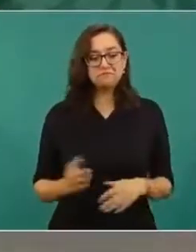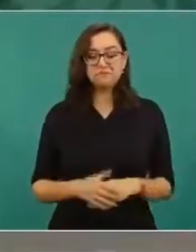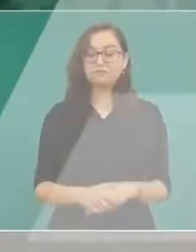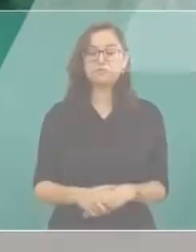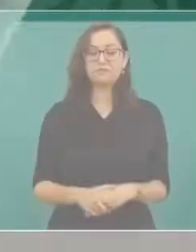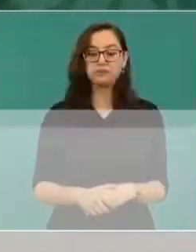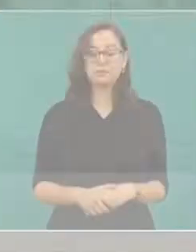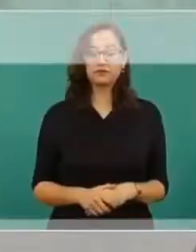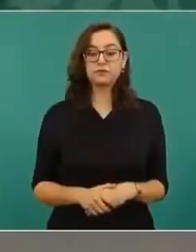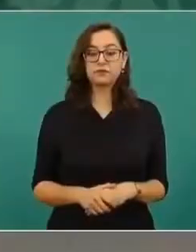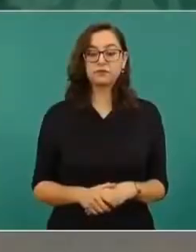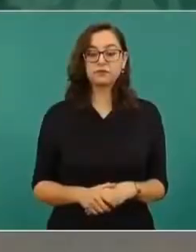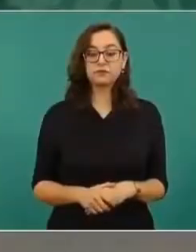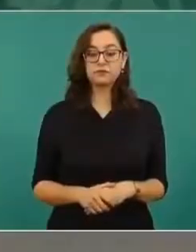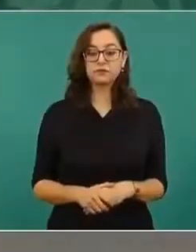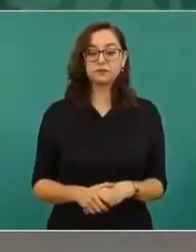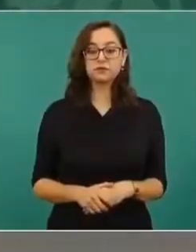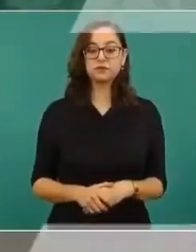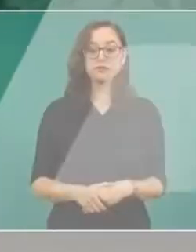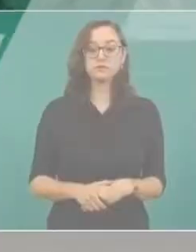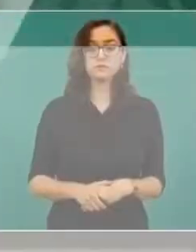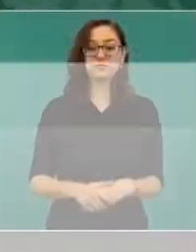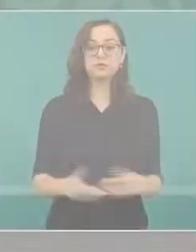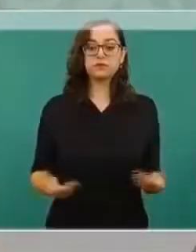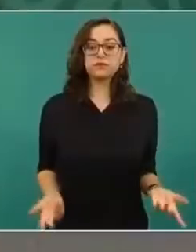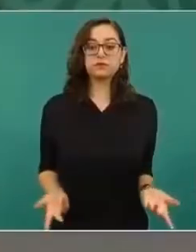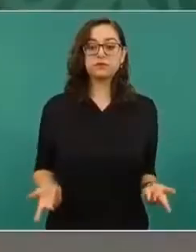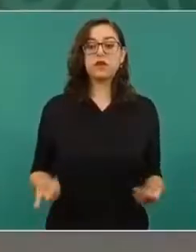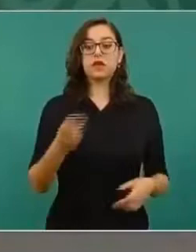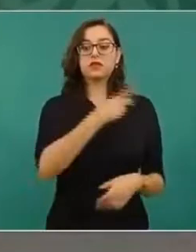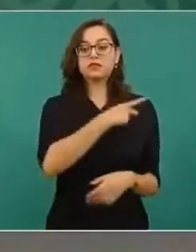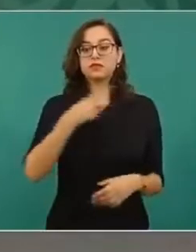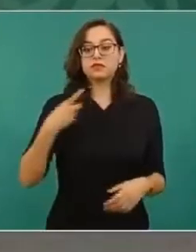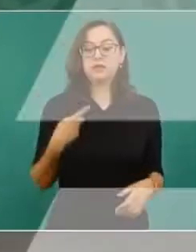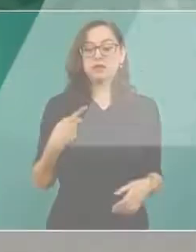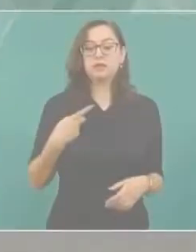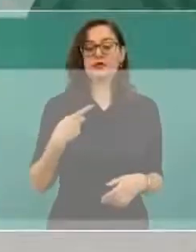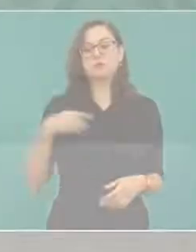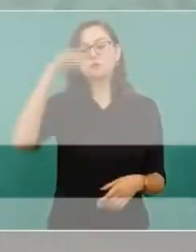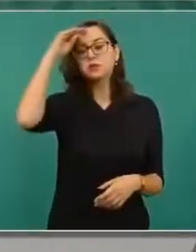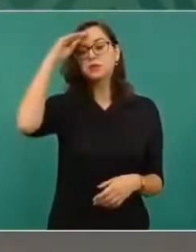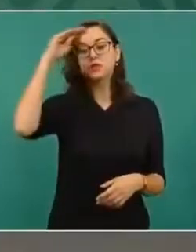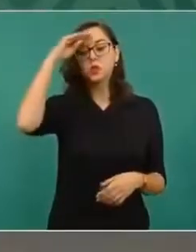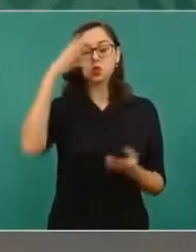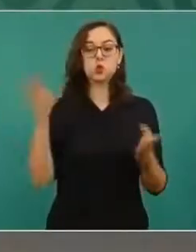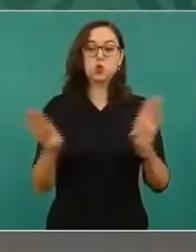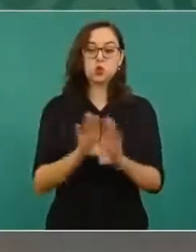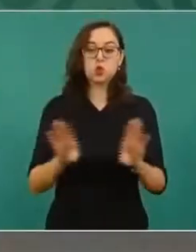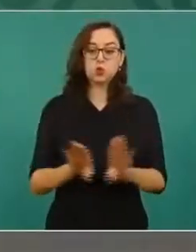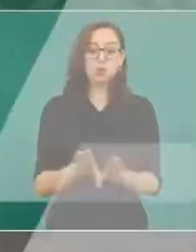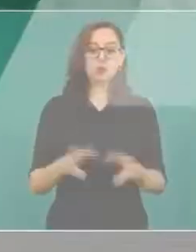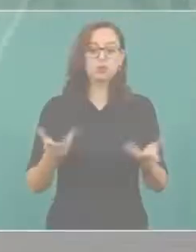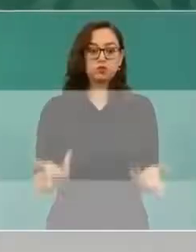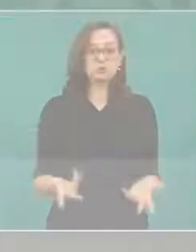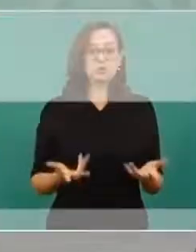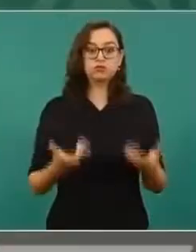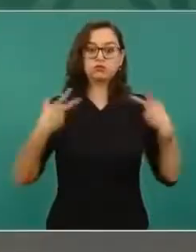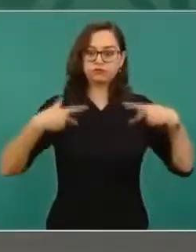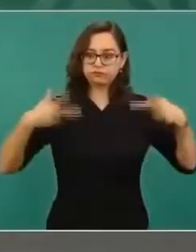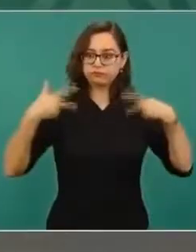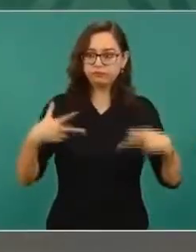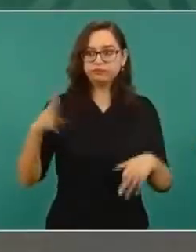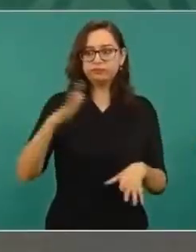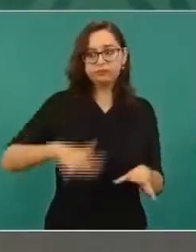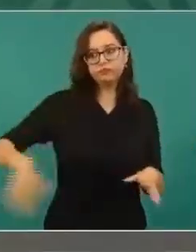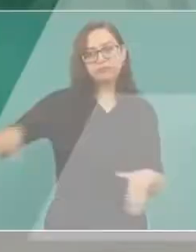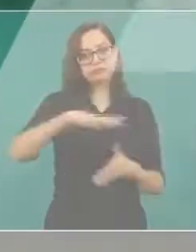Hay que buscar que funcionen y esto es labor de los ciudadanos, que tienen